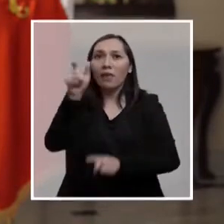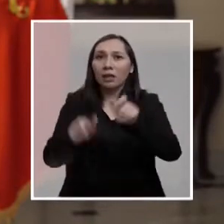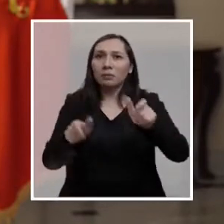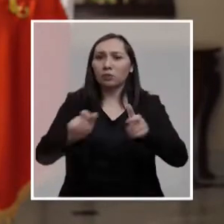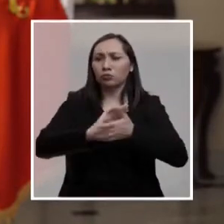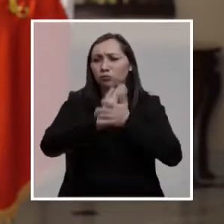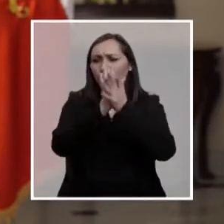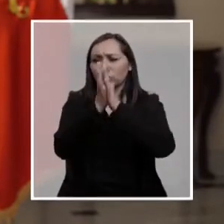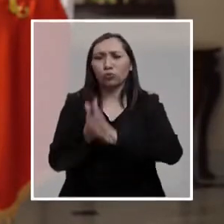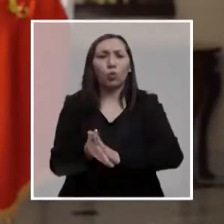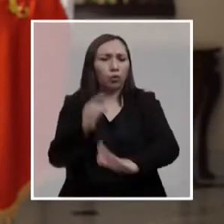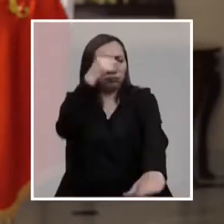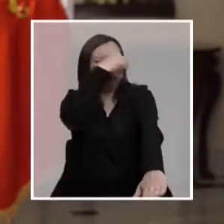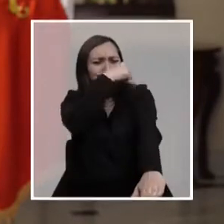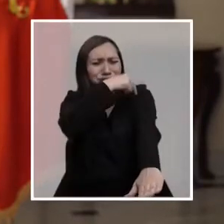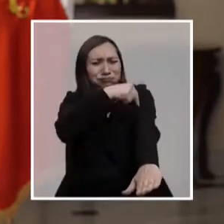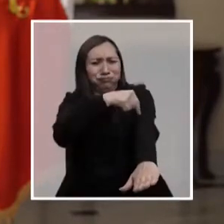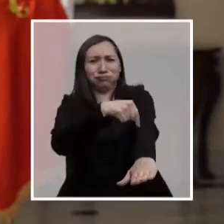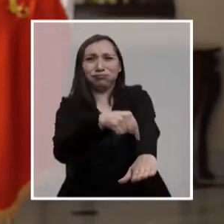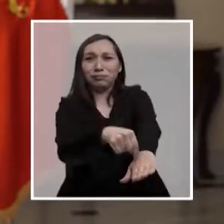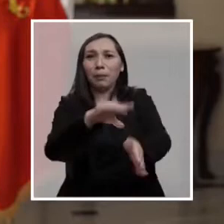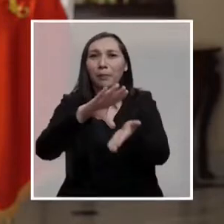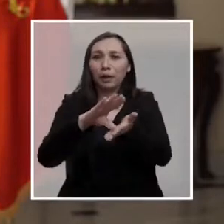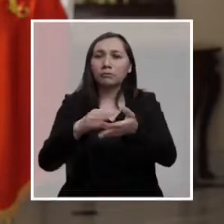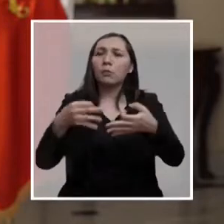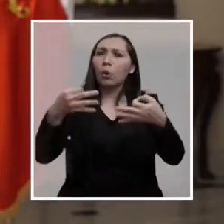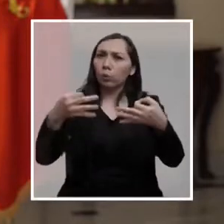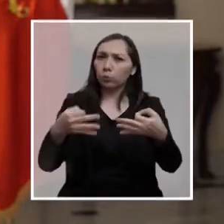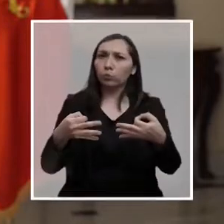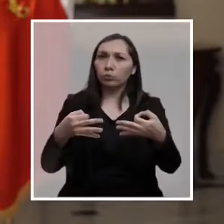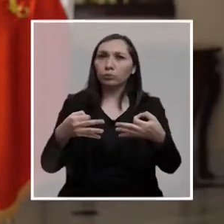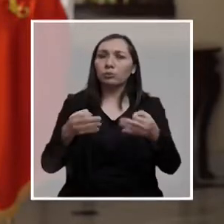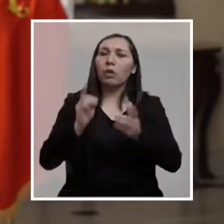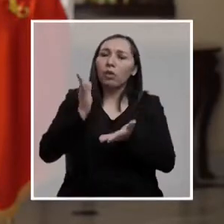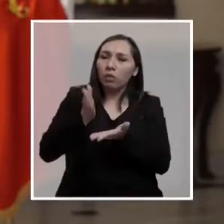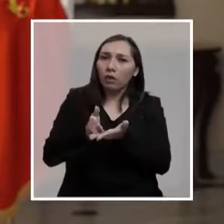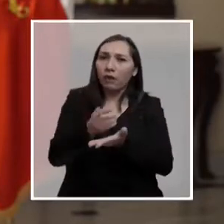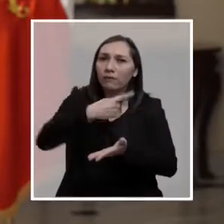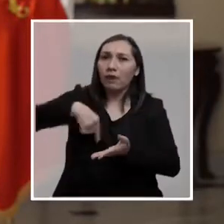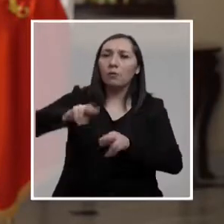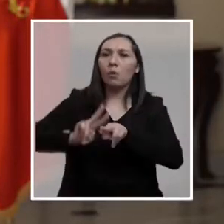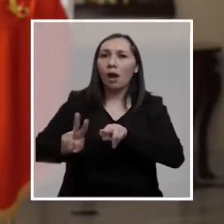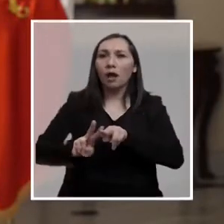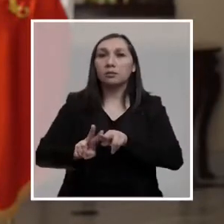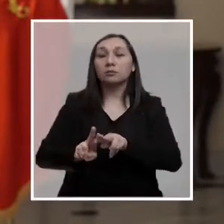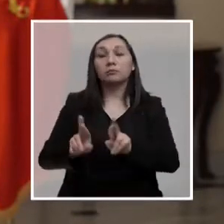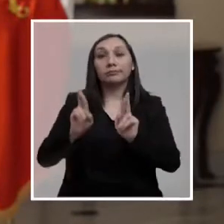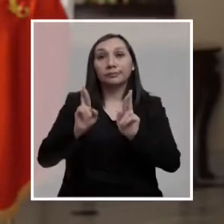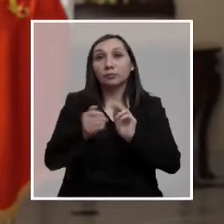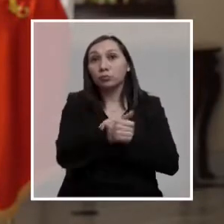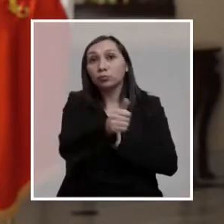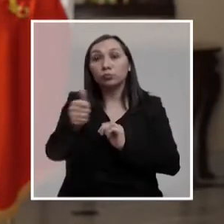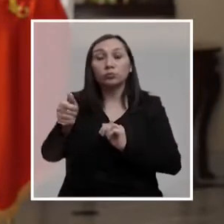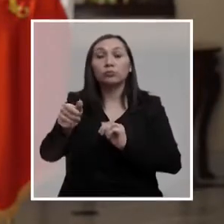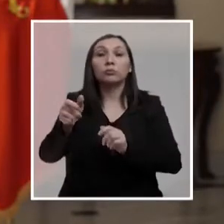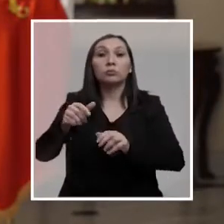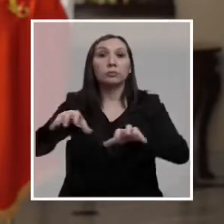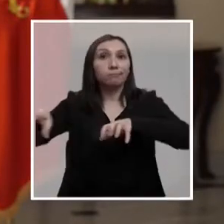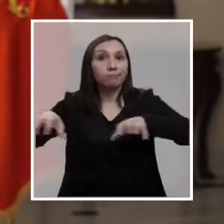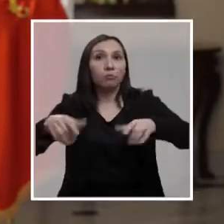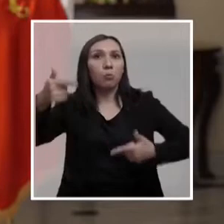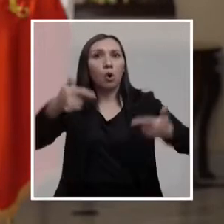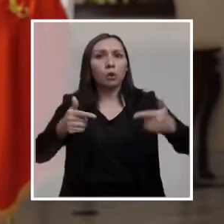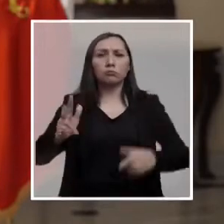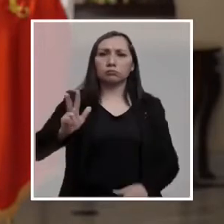vida de las personas en todos los rincones de nuestro país. Es lo justo, es lo que debemos hacer y esperamos que todos los sectores